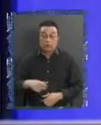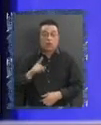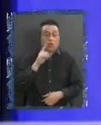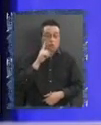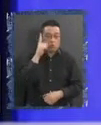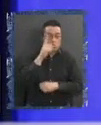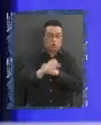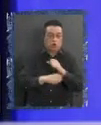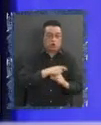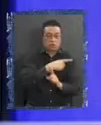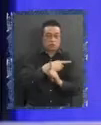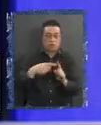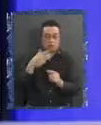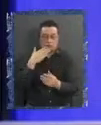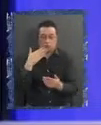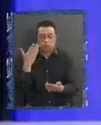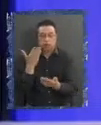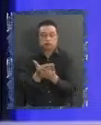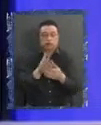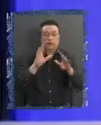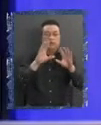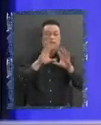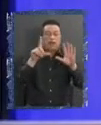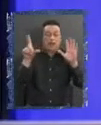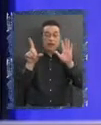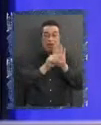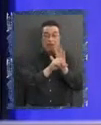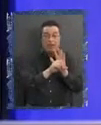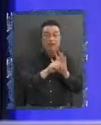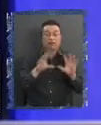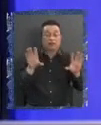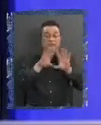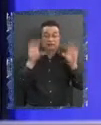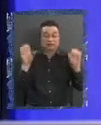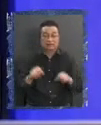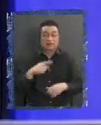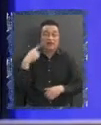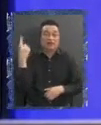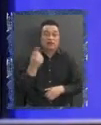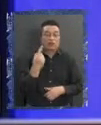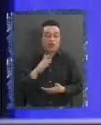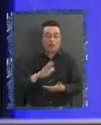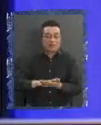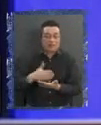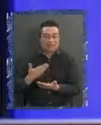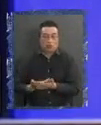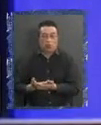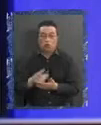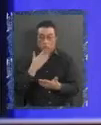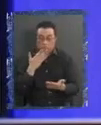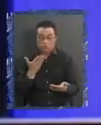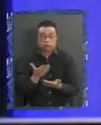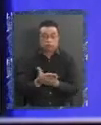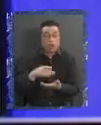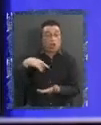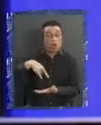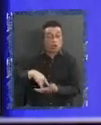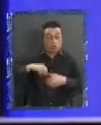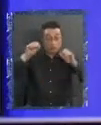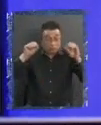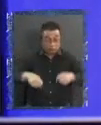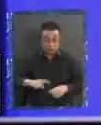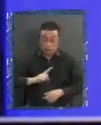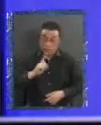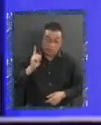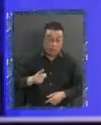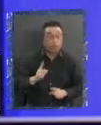por ejemplo para presentar la ley del sistema nacional de salud para presentarla no significa que el Congreso la tenga que aprobar inmediatamente